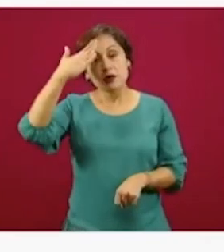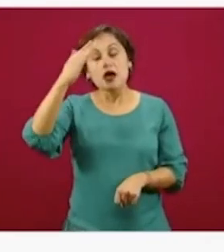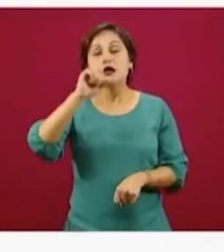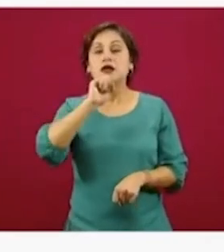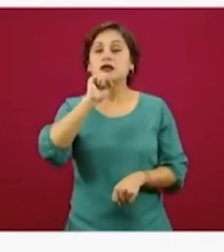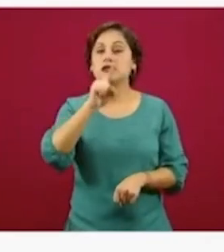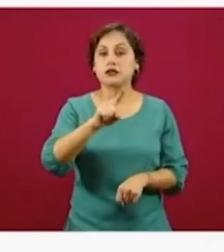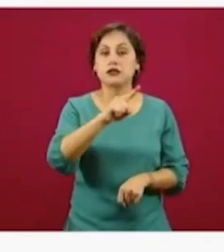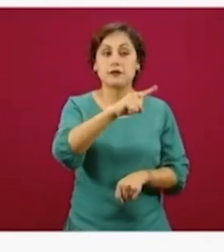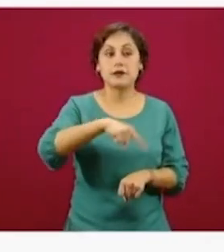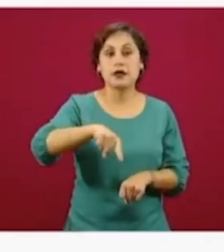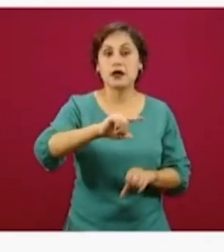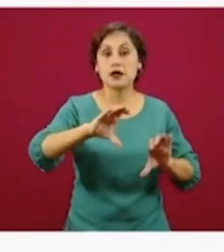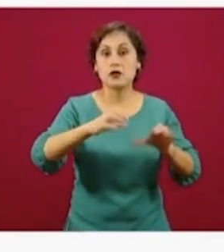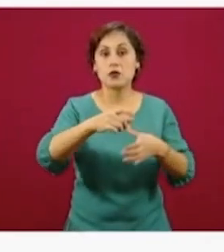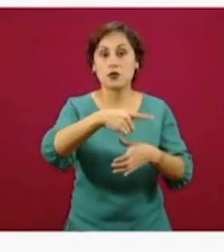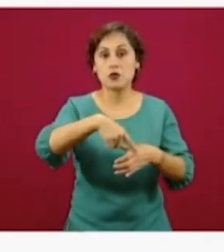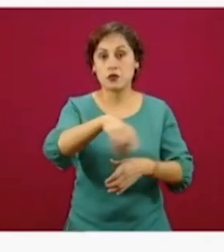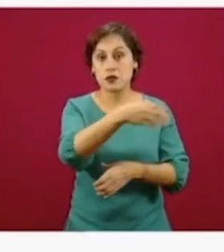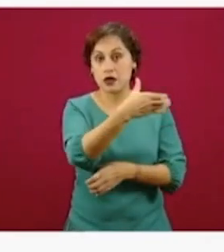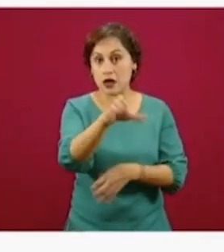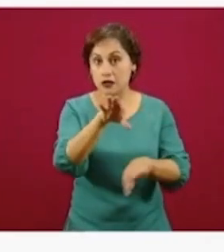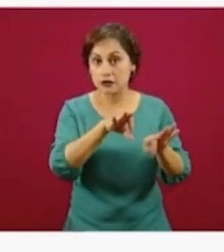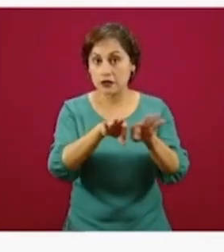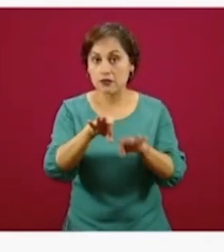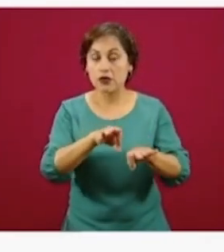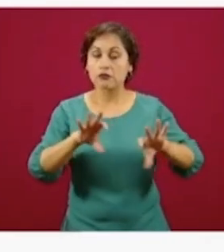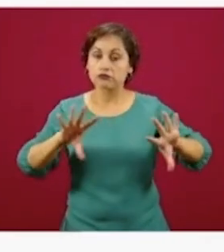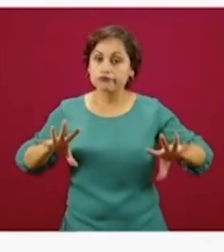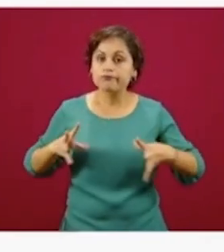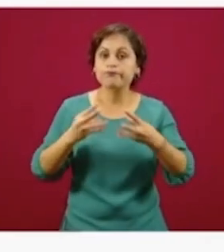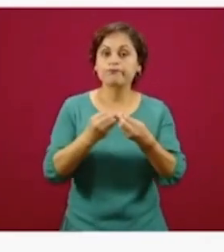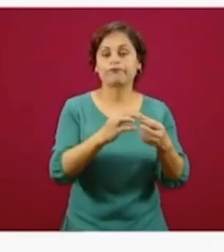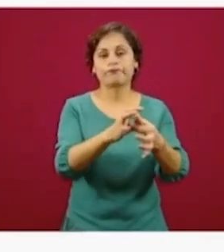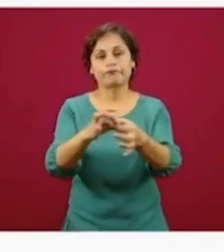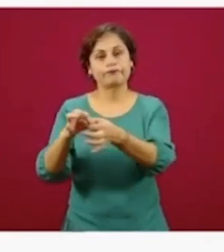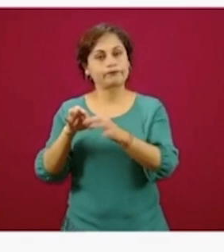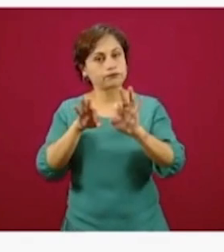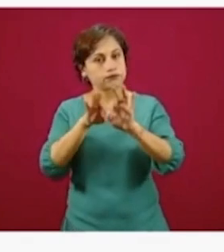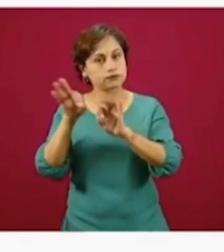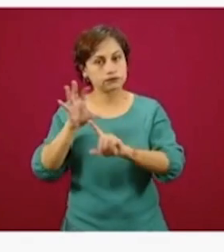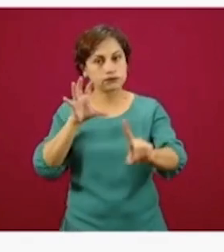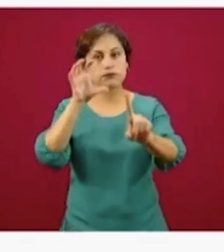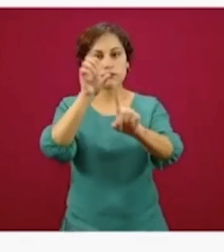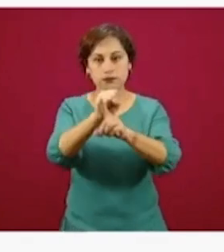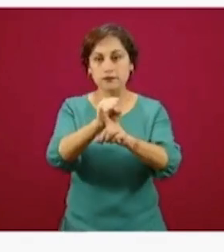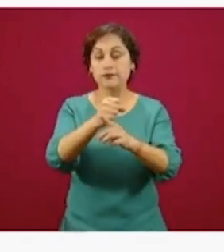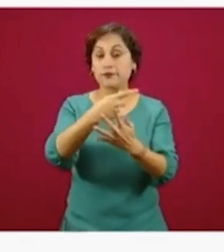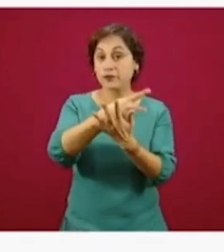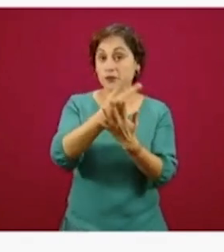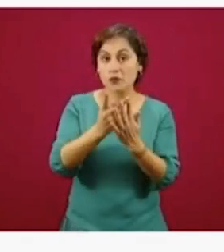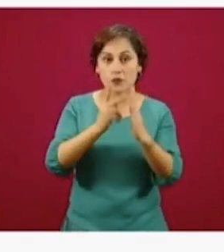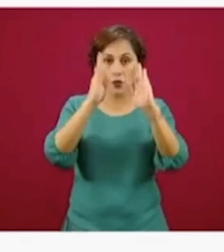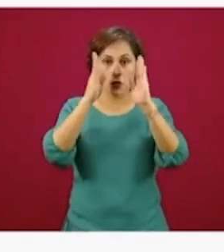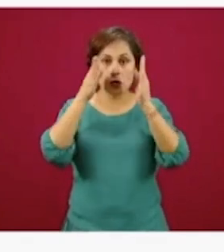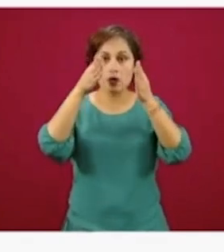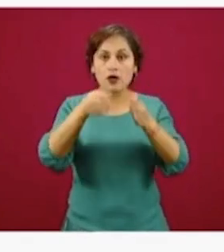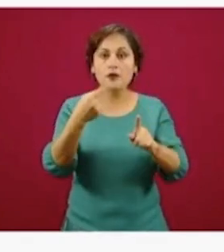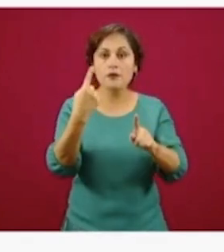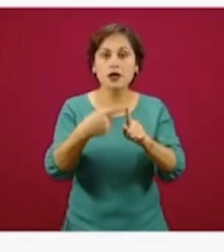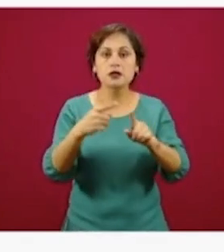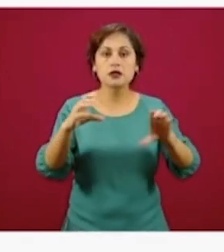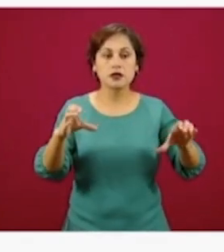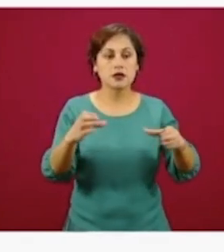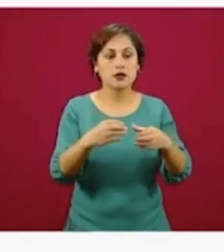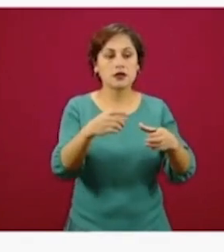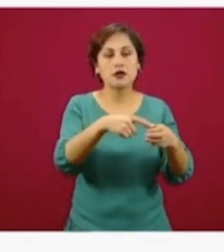El programa de fertilizantes está orientado a los productores de pequeña escala, y en este